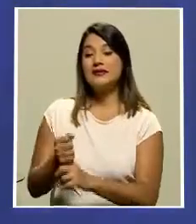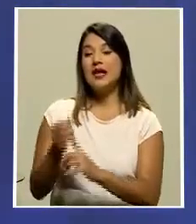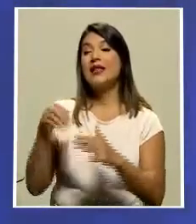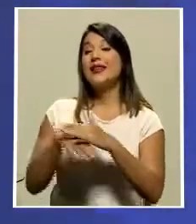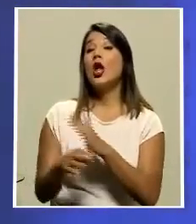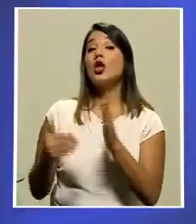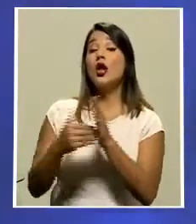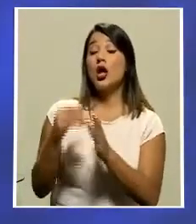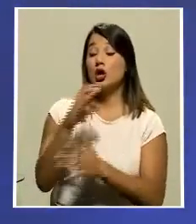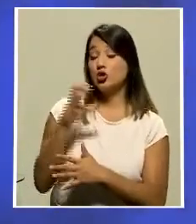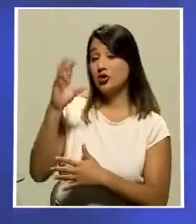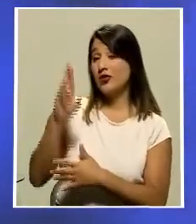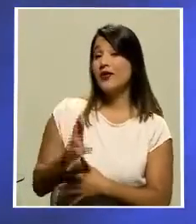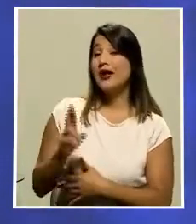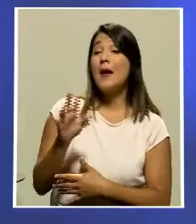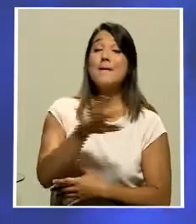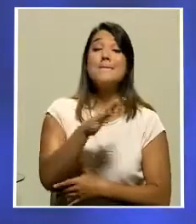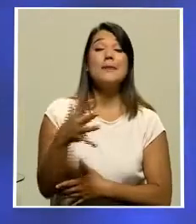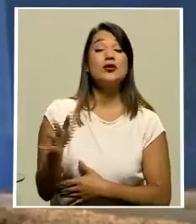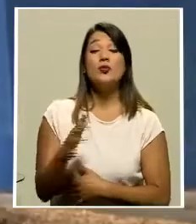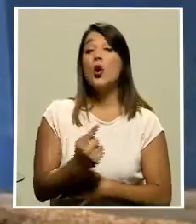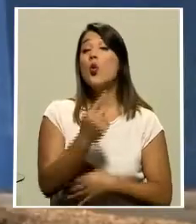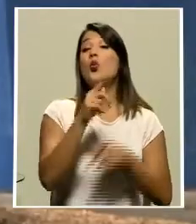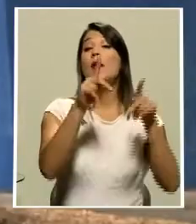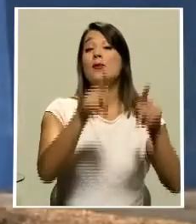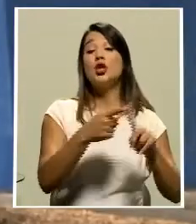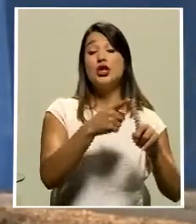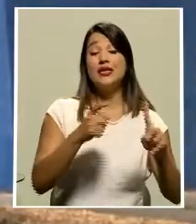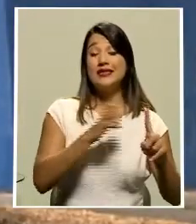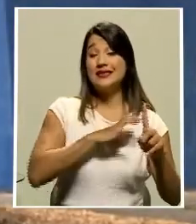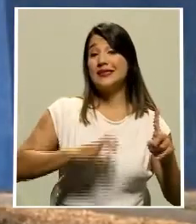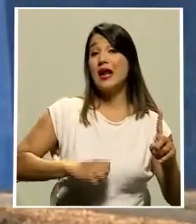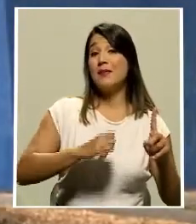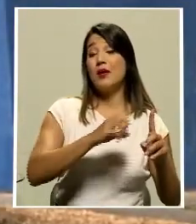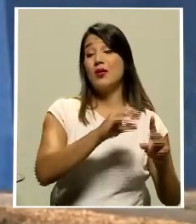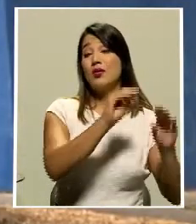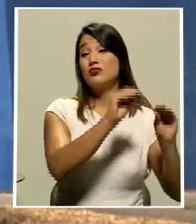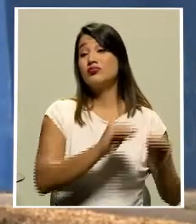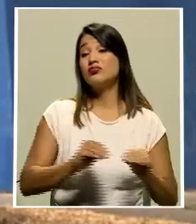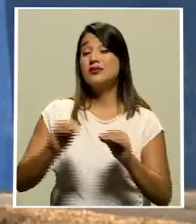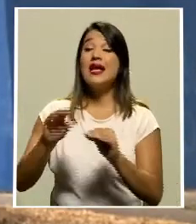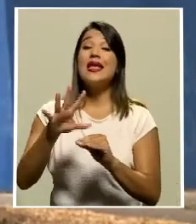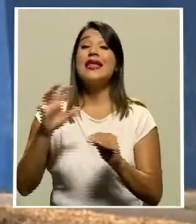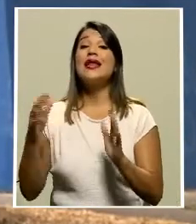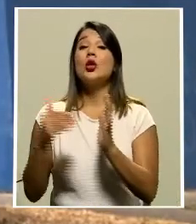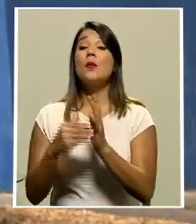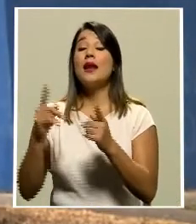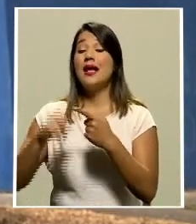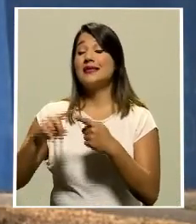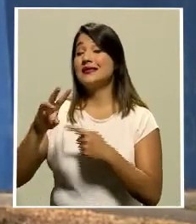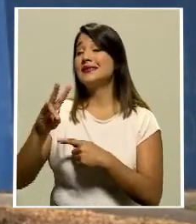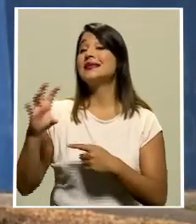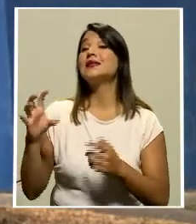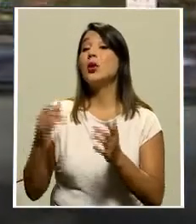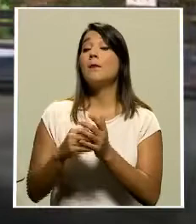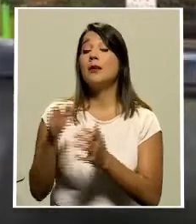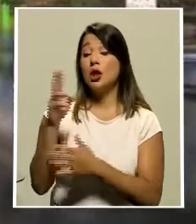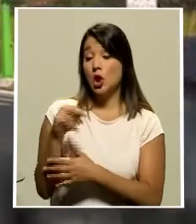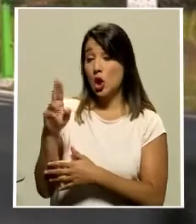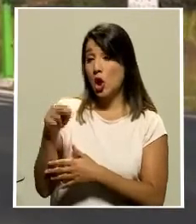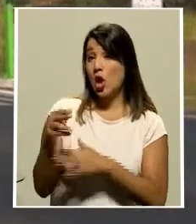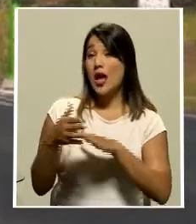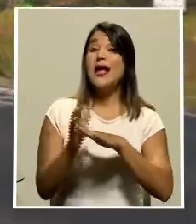promedio deportar a una persona a El Salvador le cuesta migración entre 500.000 y 700.000 colones. A Jamaica